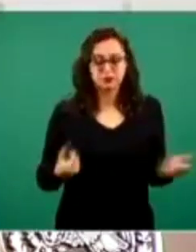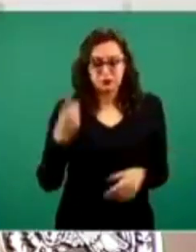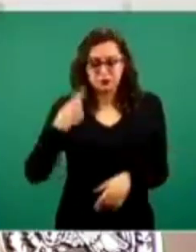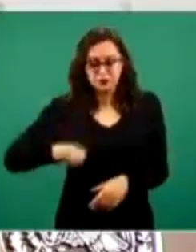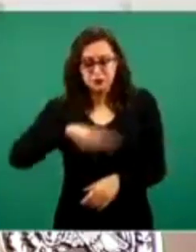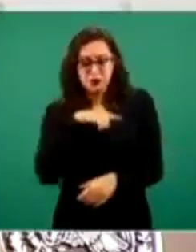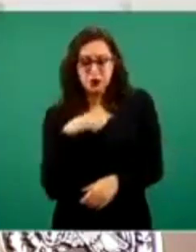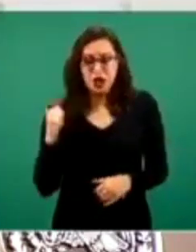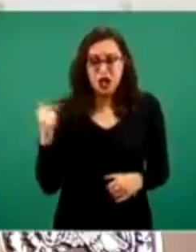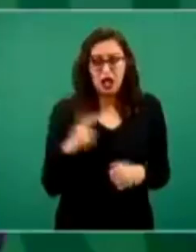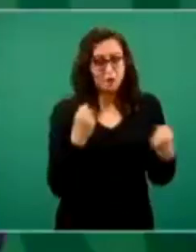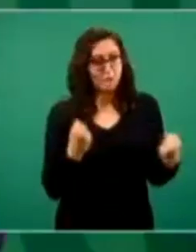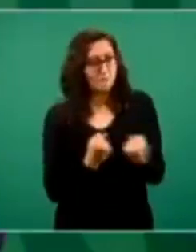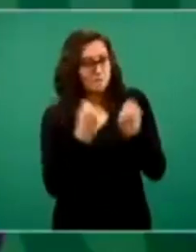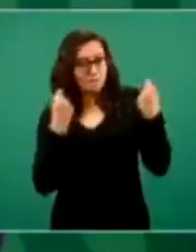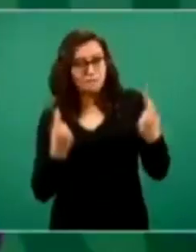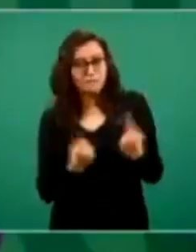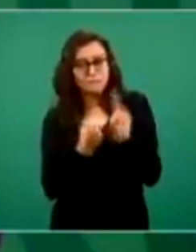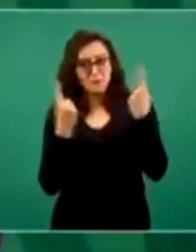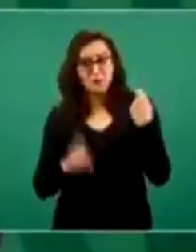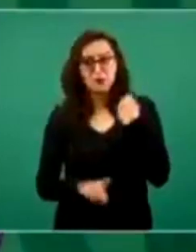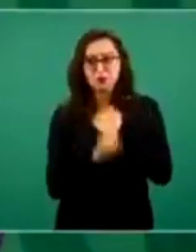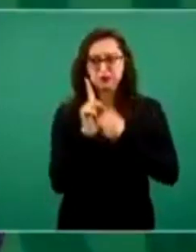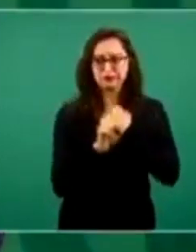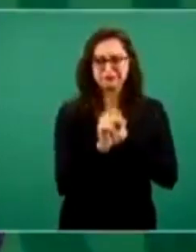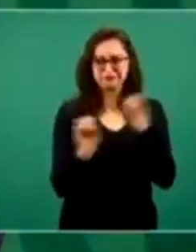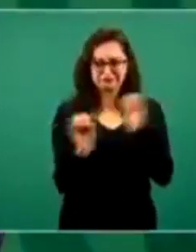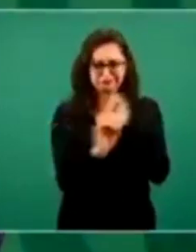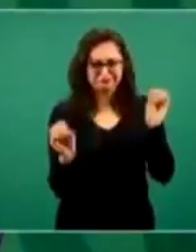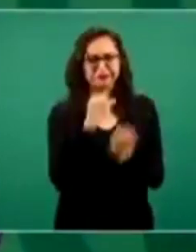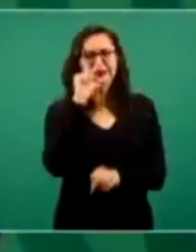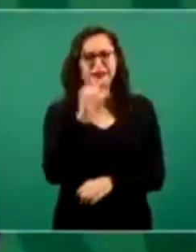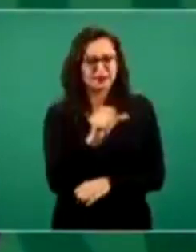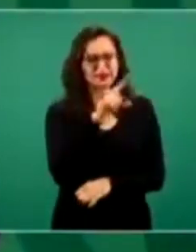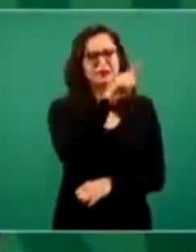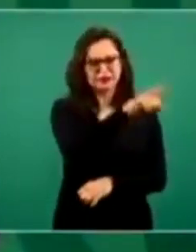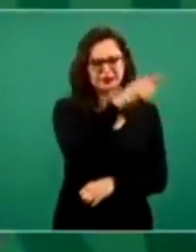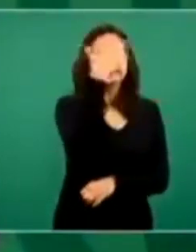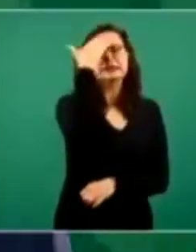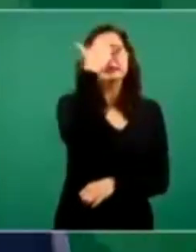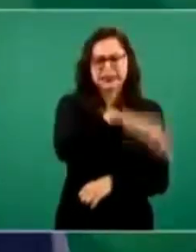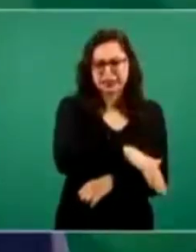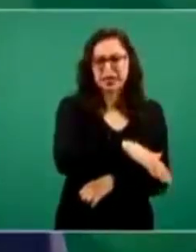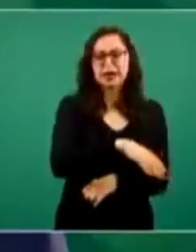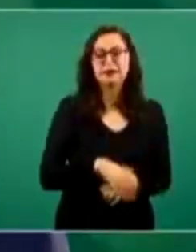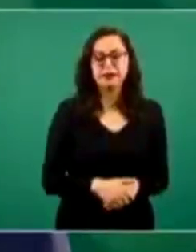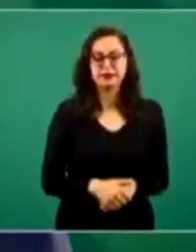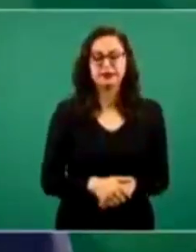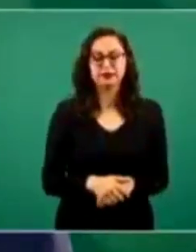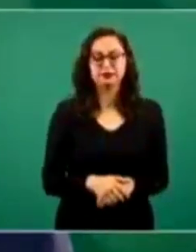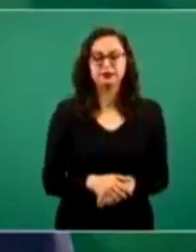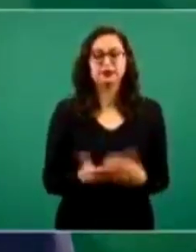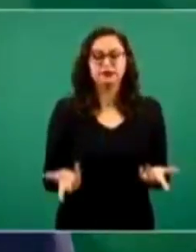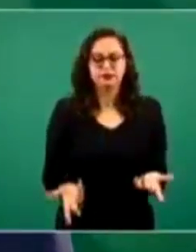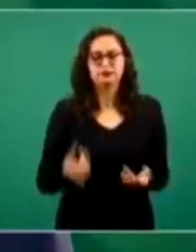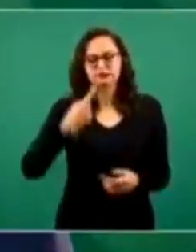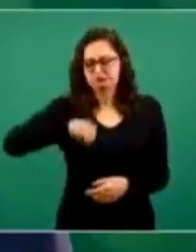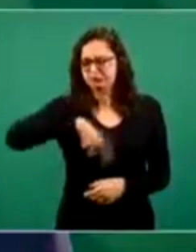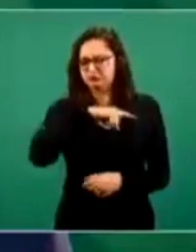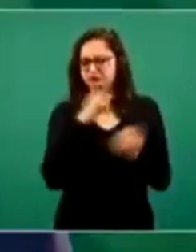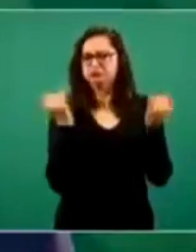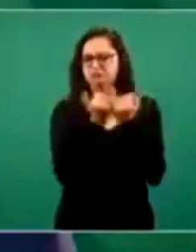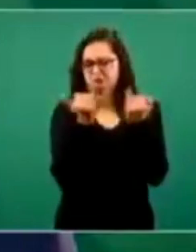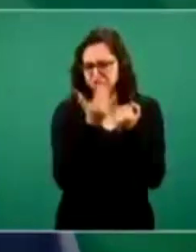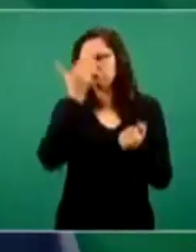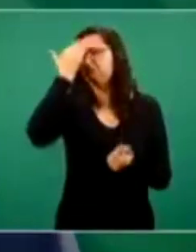problema. Él lo sabe y nosotros también sabemos que no vamos a tener